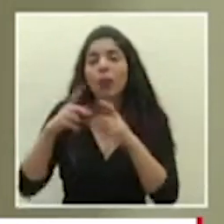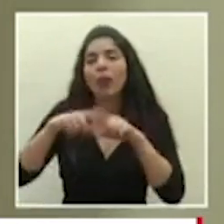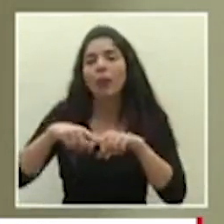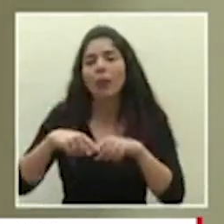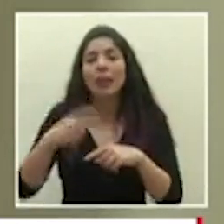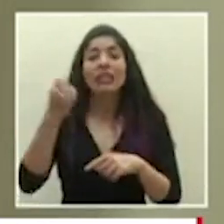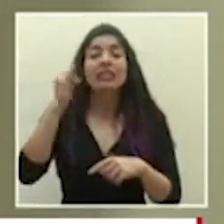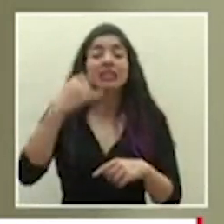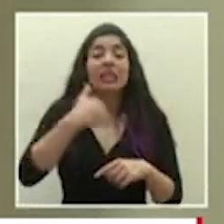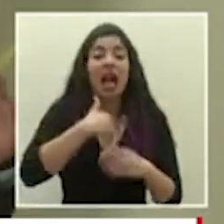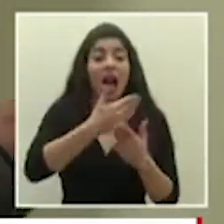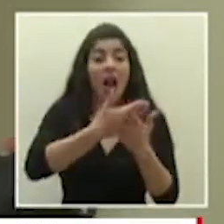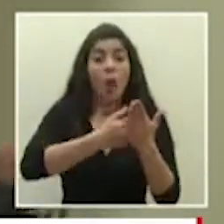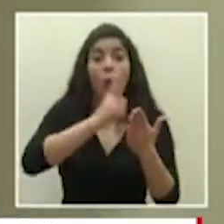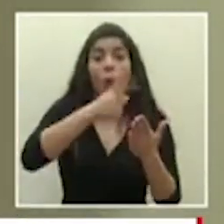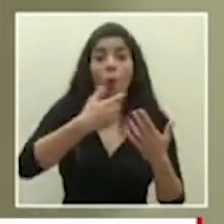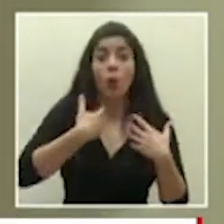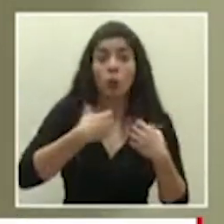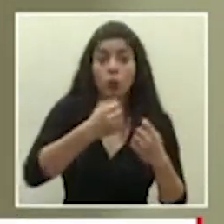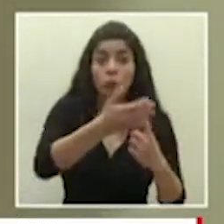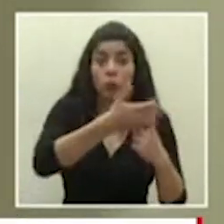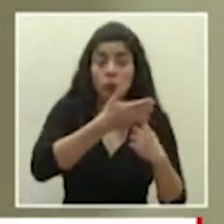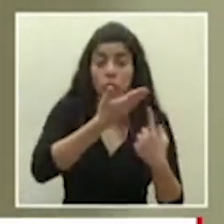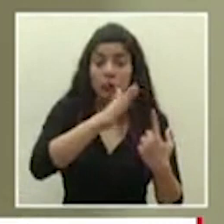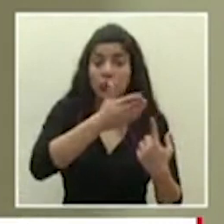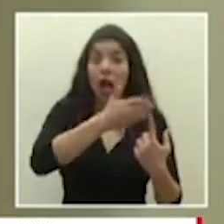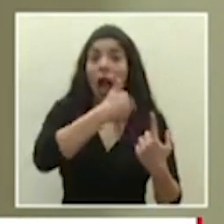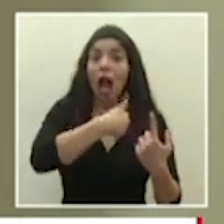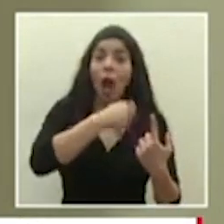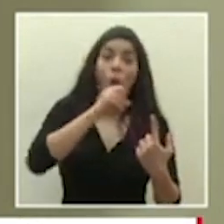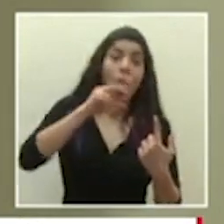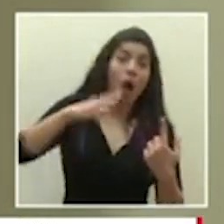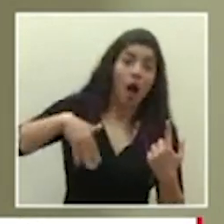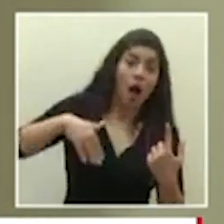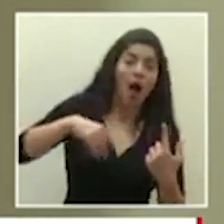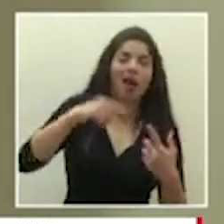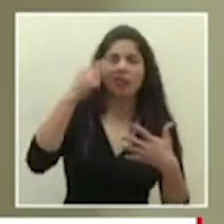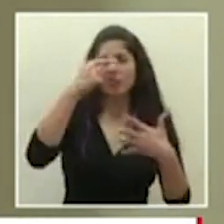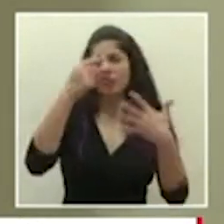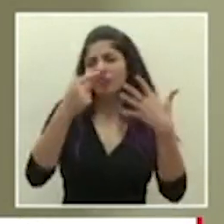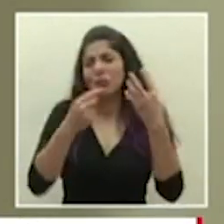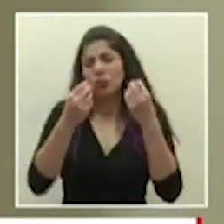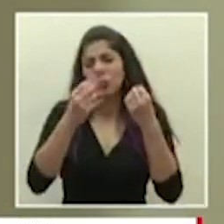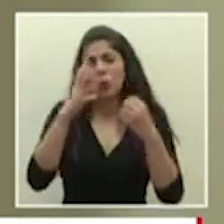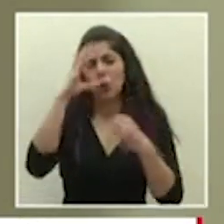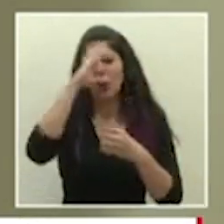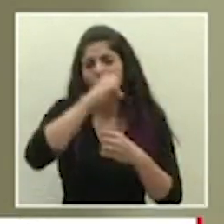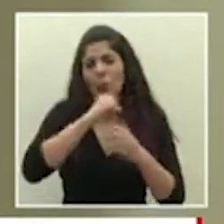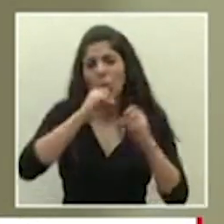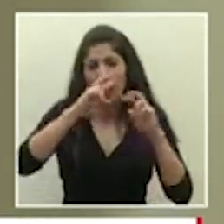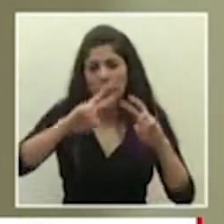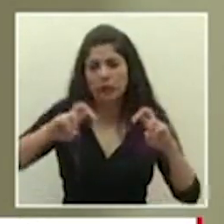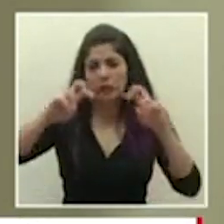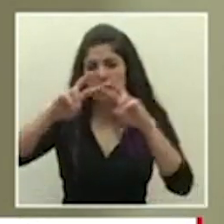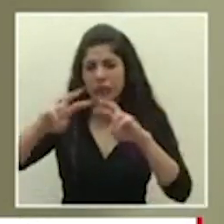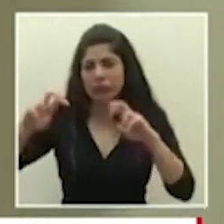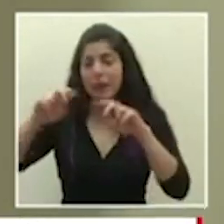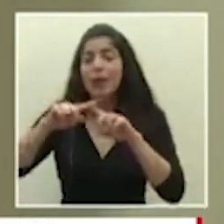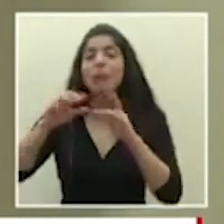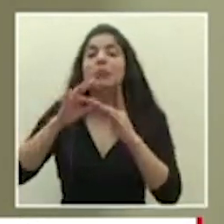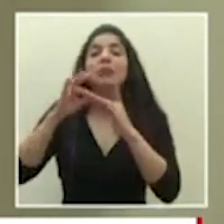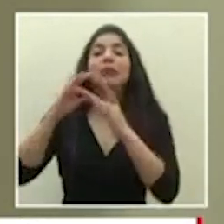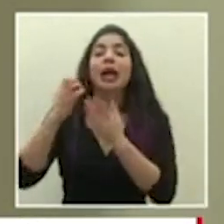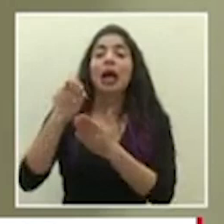existen órdenes sanitarias en los casos que se están detectando previamente o no son muchos factores que se toma en cuenta pero en realidad se toma también eso la dinámica social